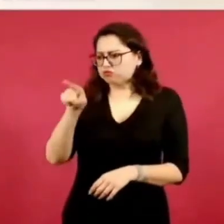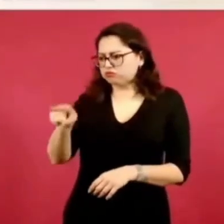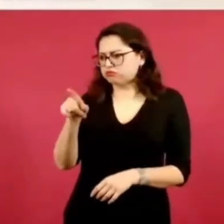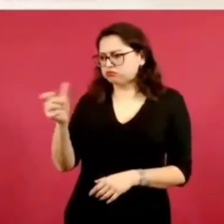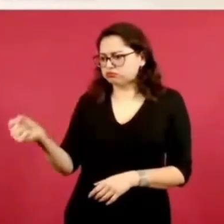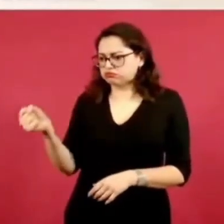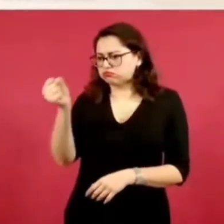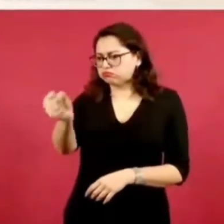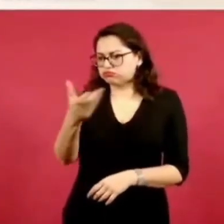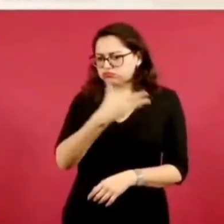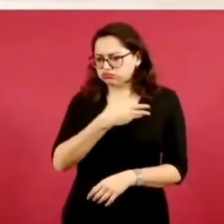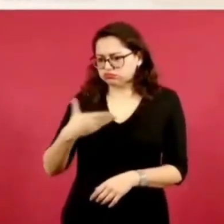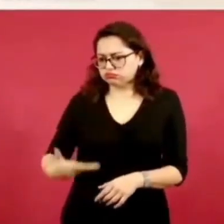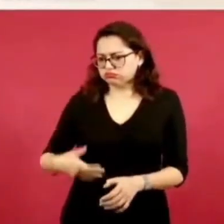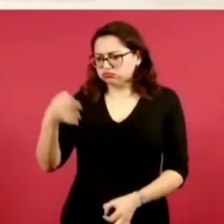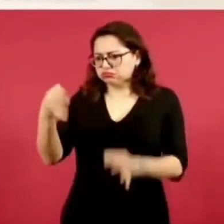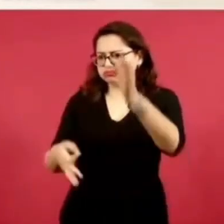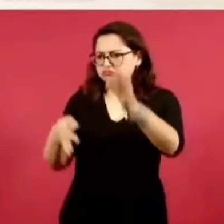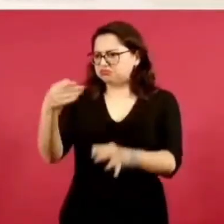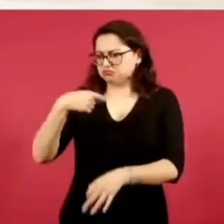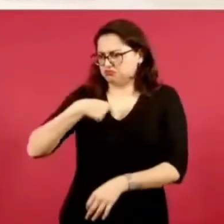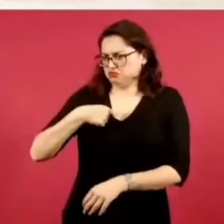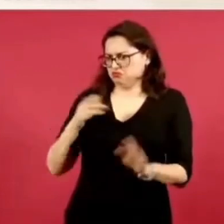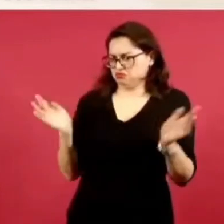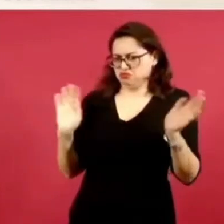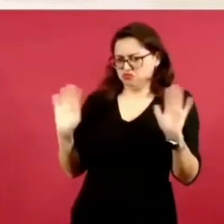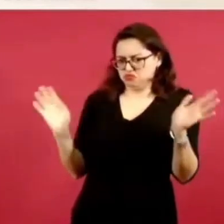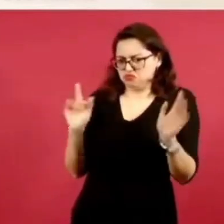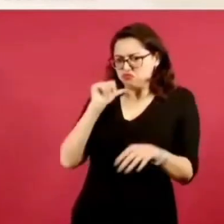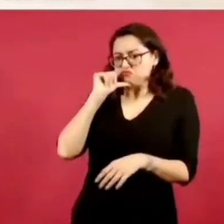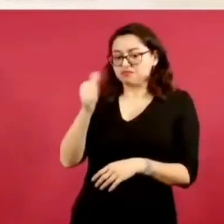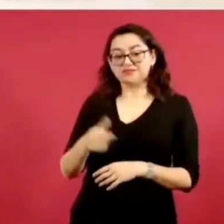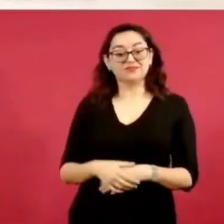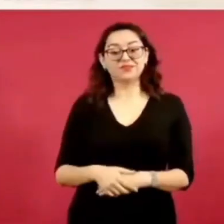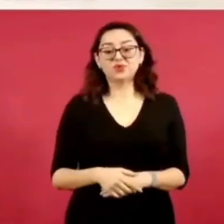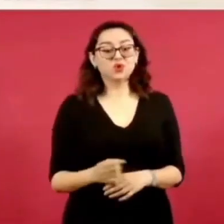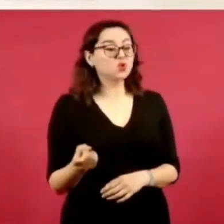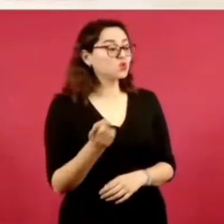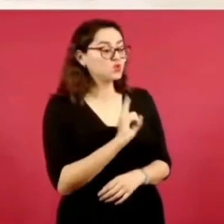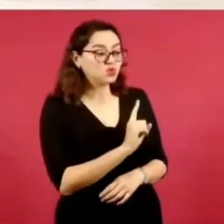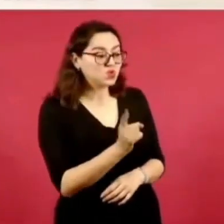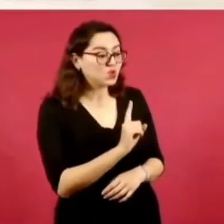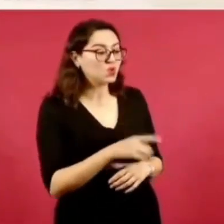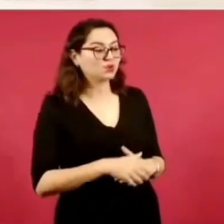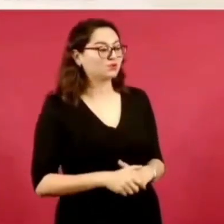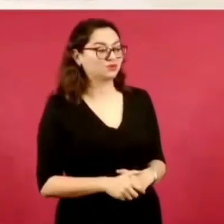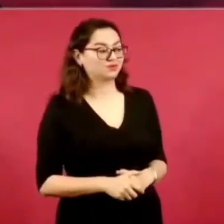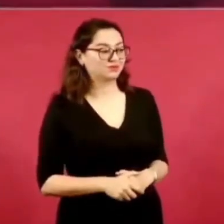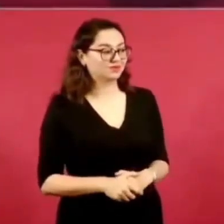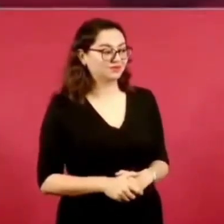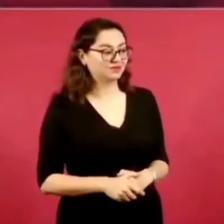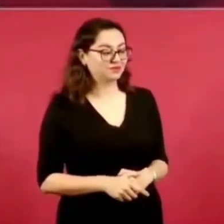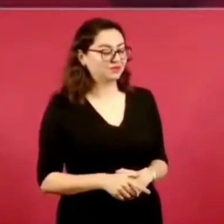No, pero estoy aquí porque usted estableció el método